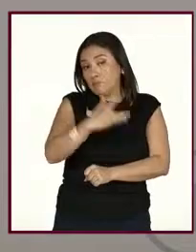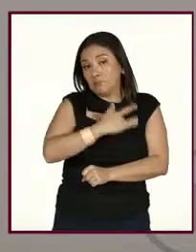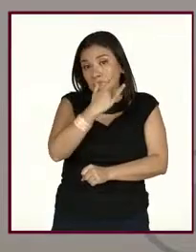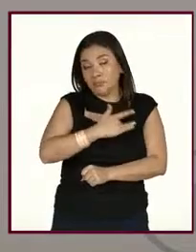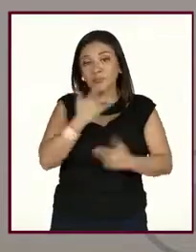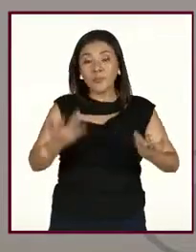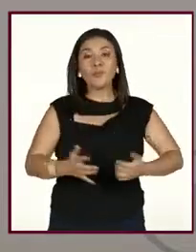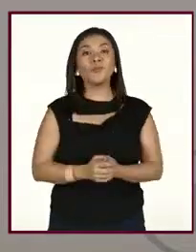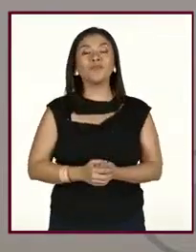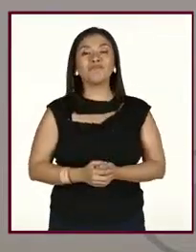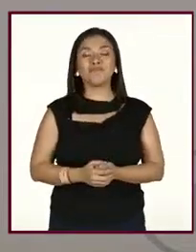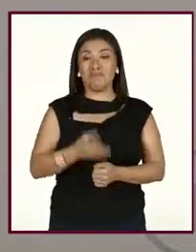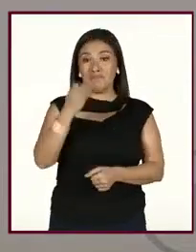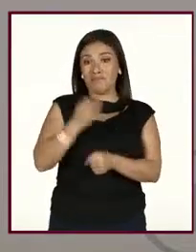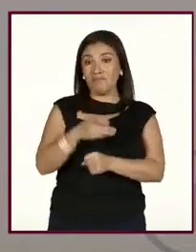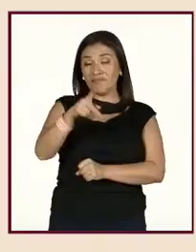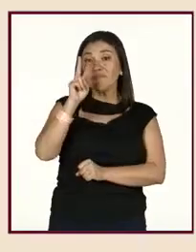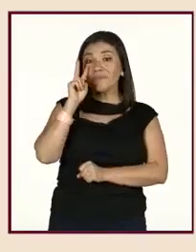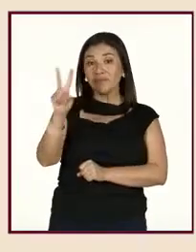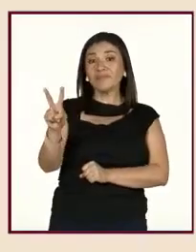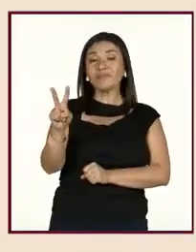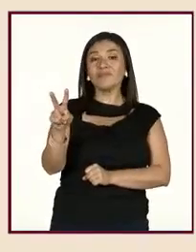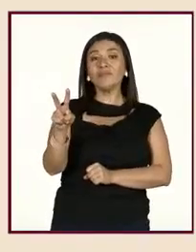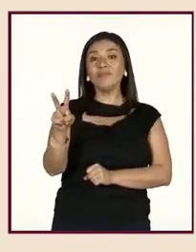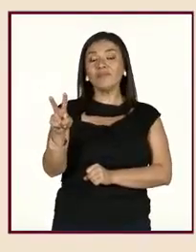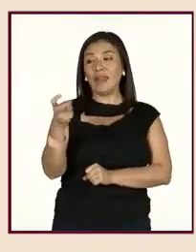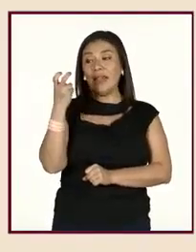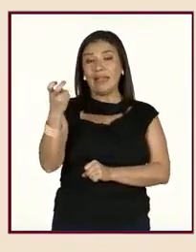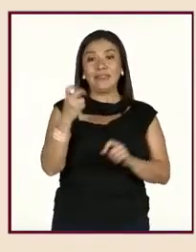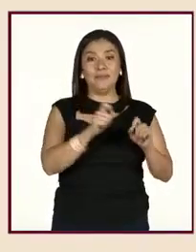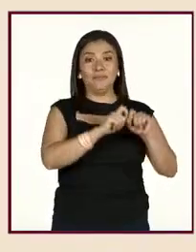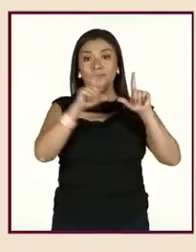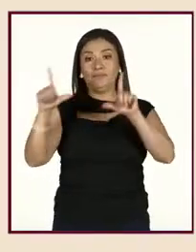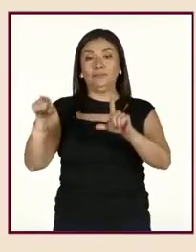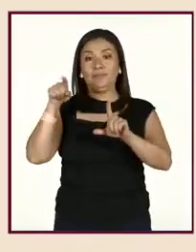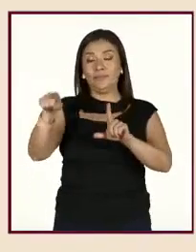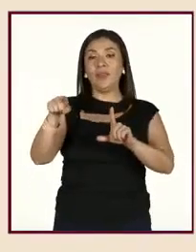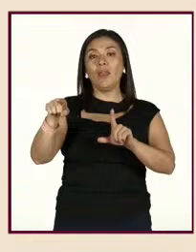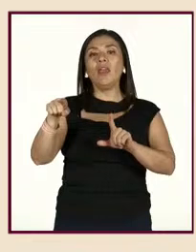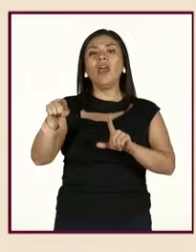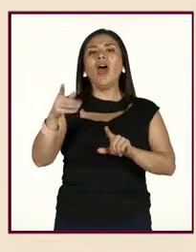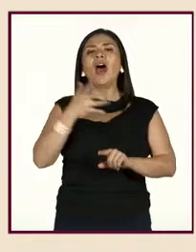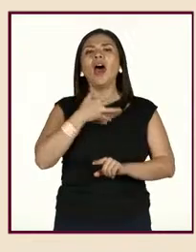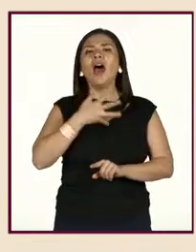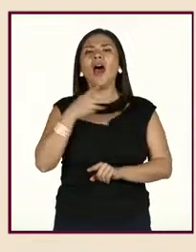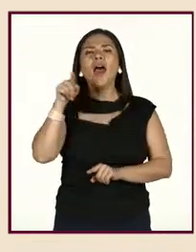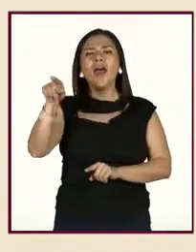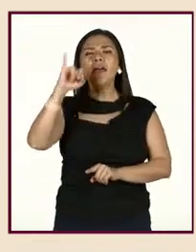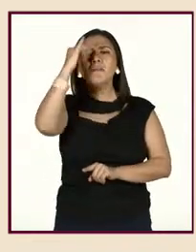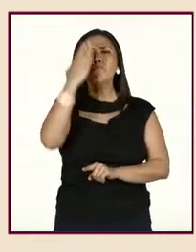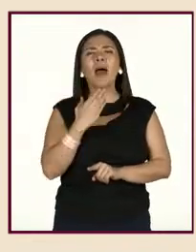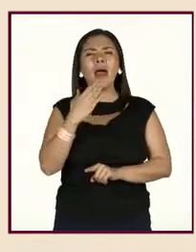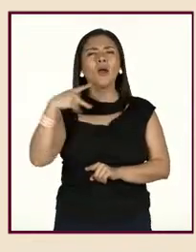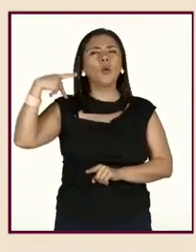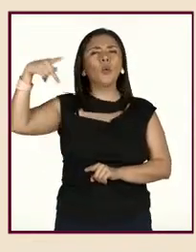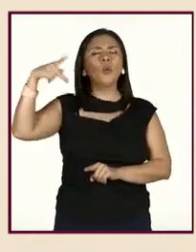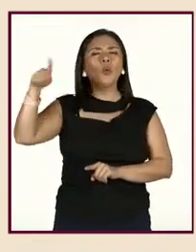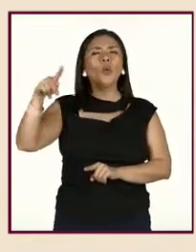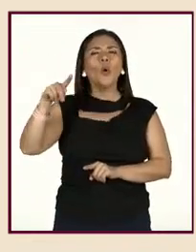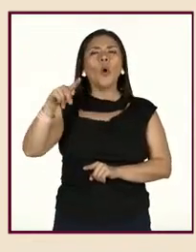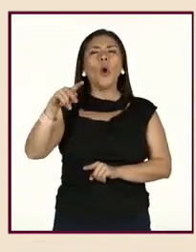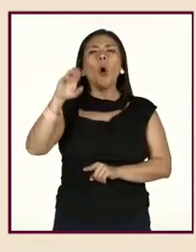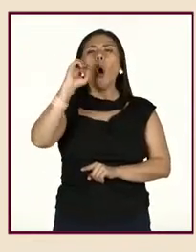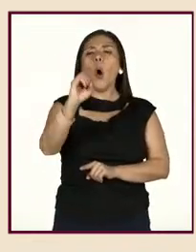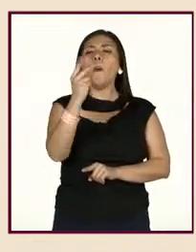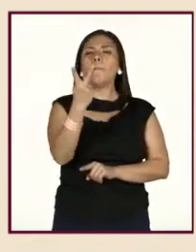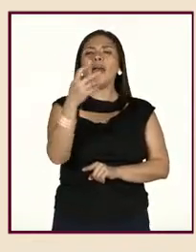ahorita podemos apreciar en la pantalla, pues, esta imagen que es de la Organización Panamericana